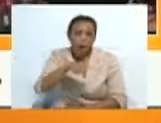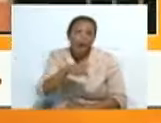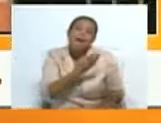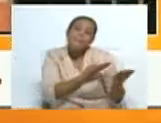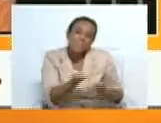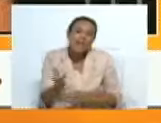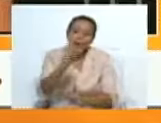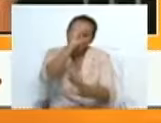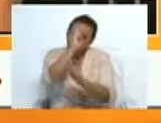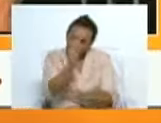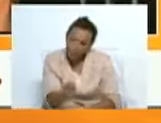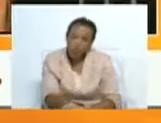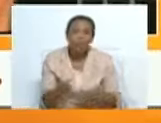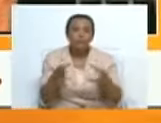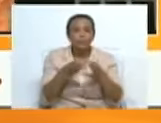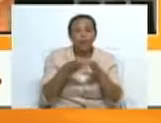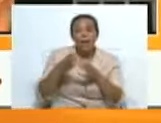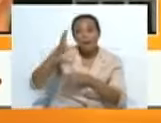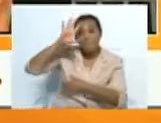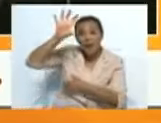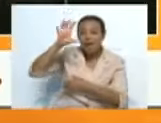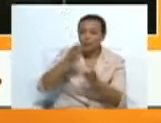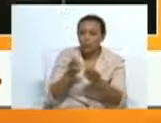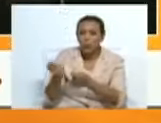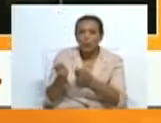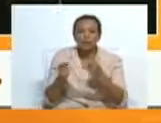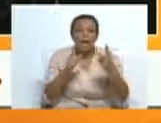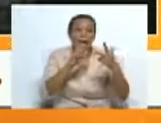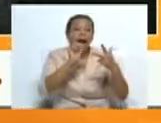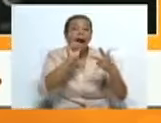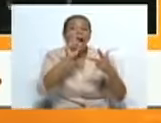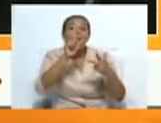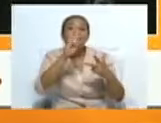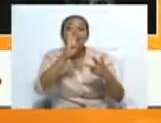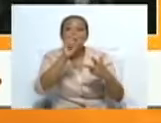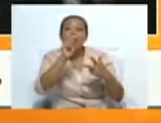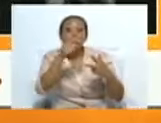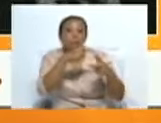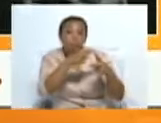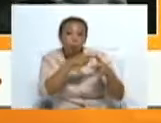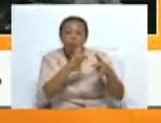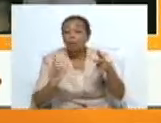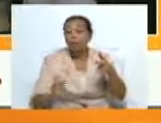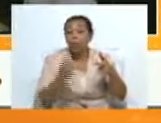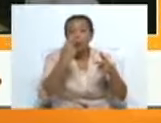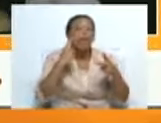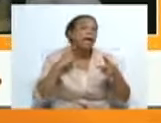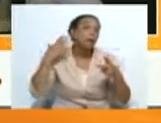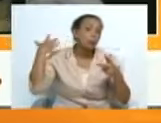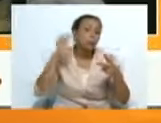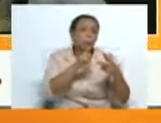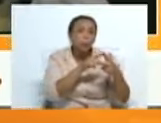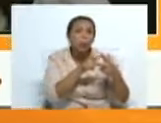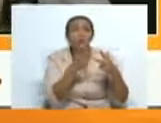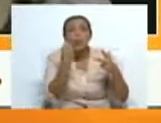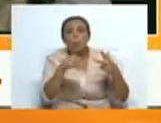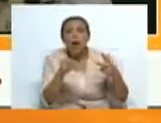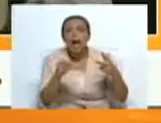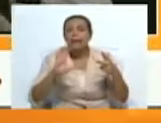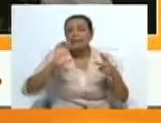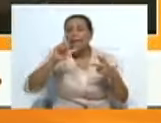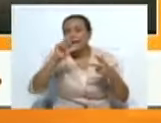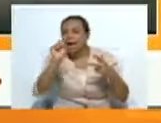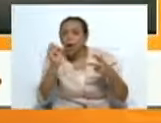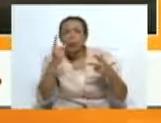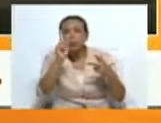invitado de honor. Un grupo que trajo una obra de Bertolt Brecht, excelente, Impulso Teatro Antígona. Un grupo de clown